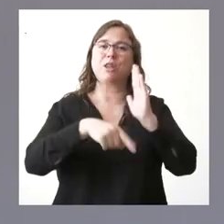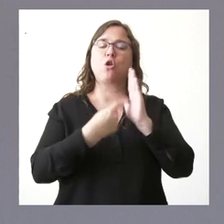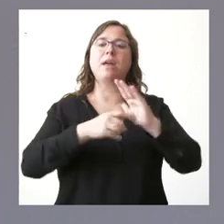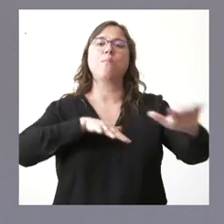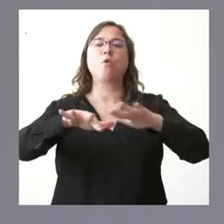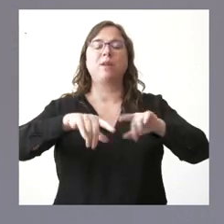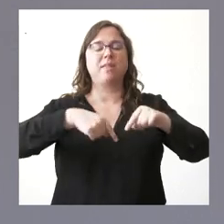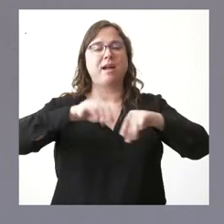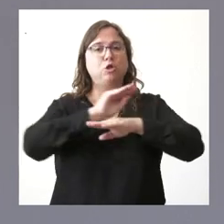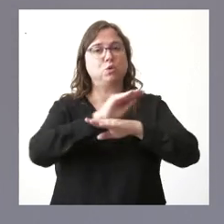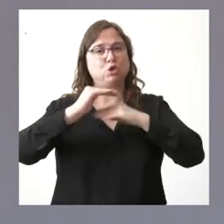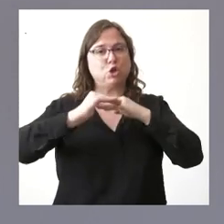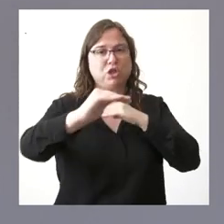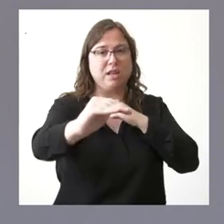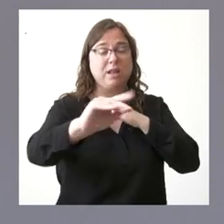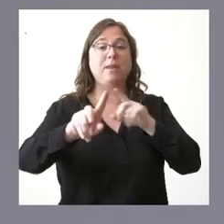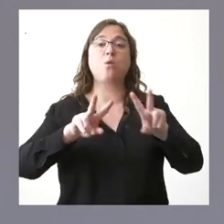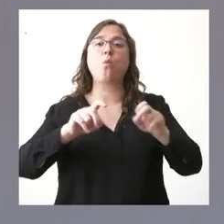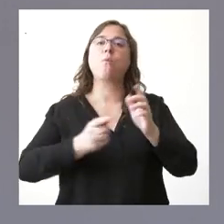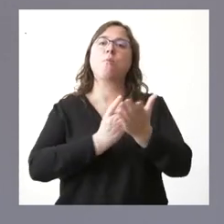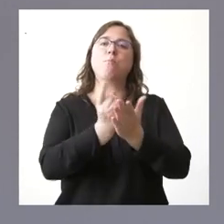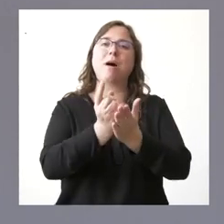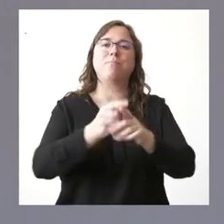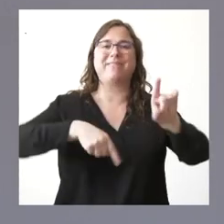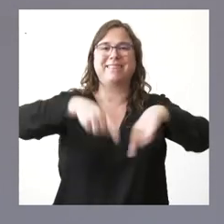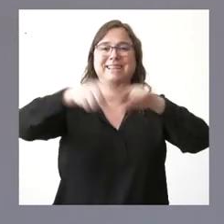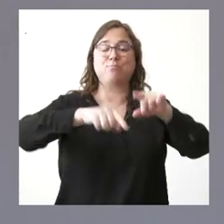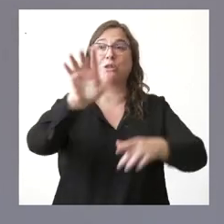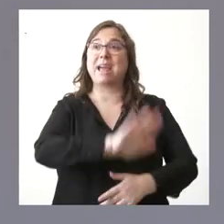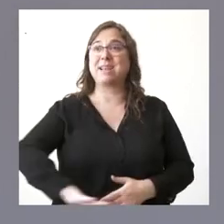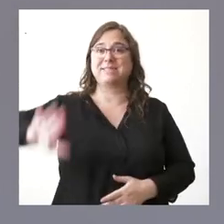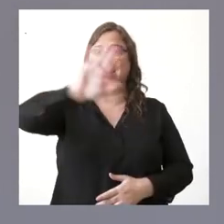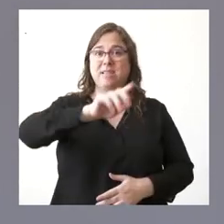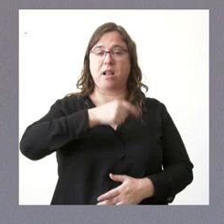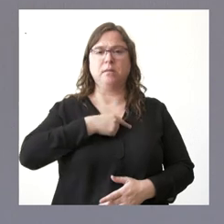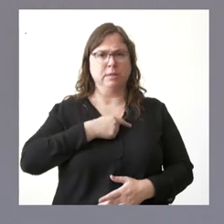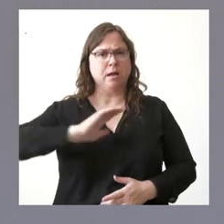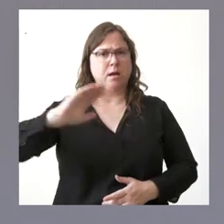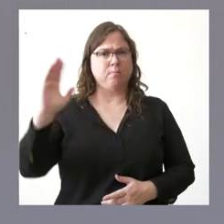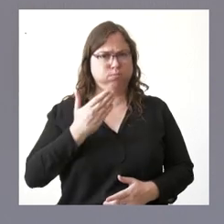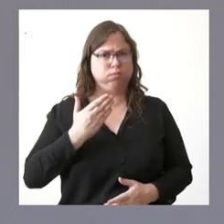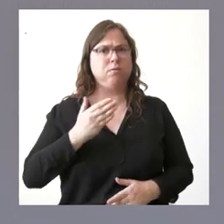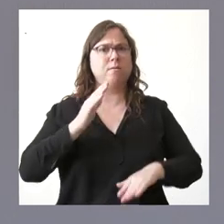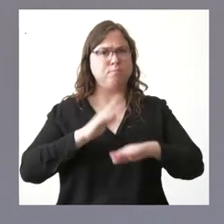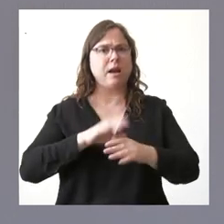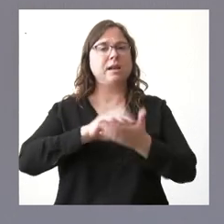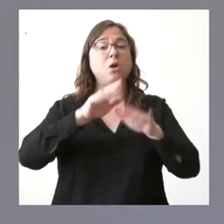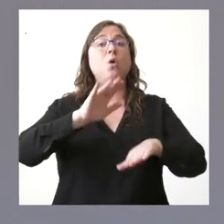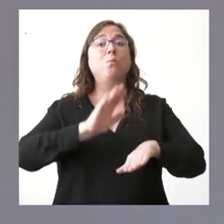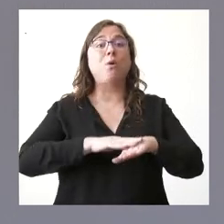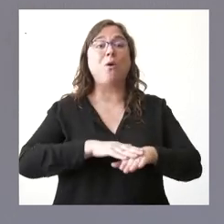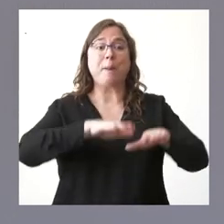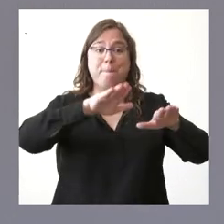concesionario de transporte estatal por carreteras, que tanto perjuicio puede causar para Castilla y León al suprimir paradas